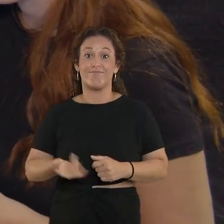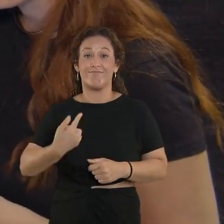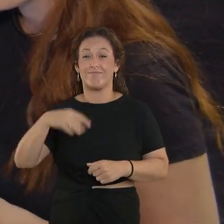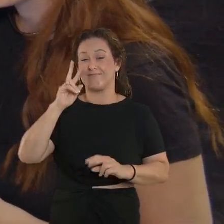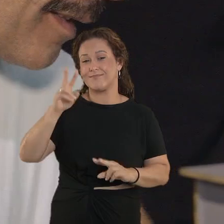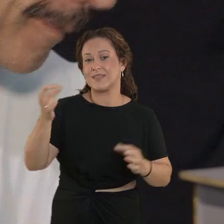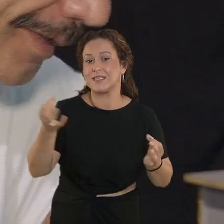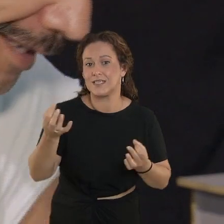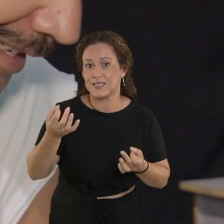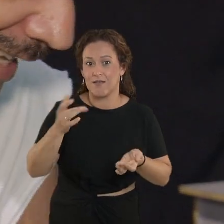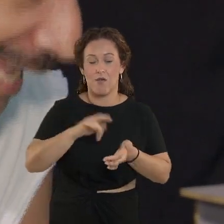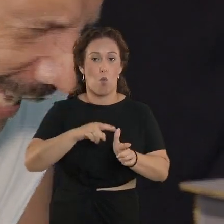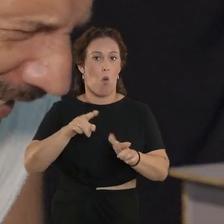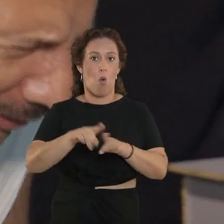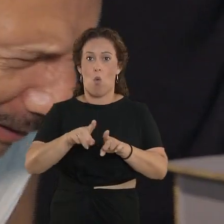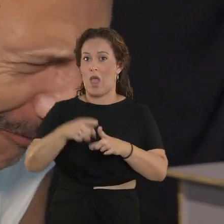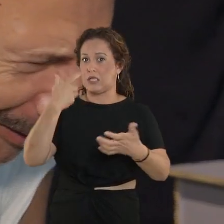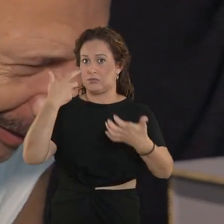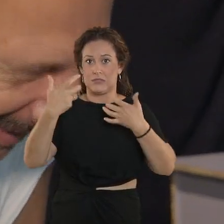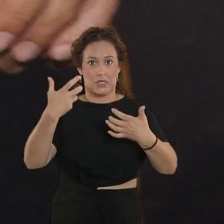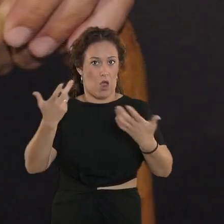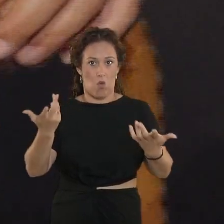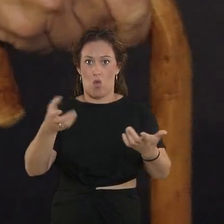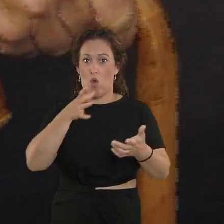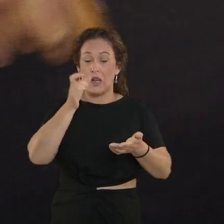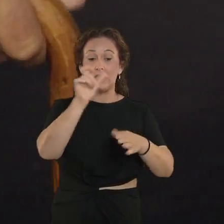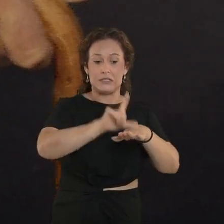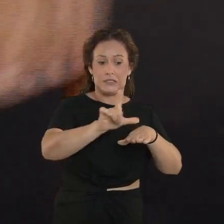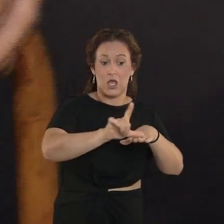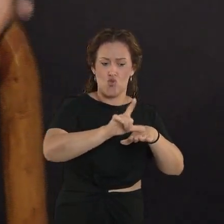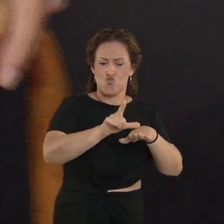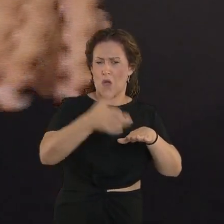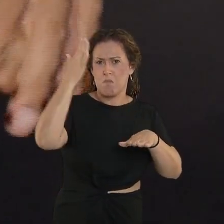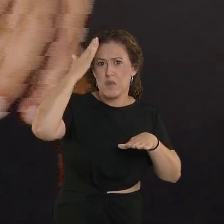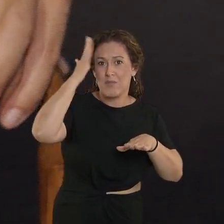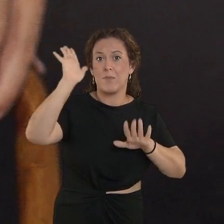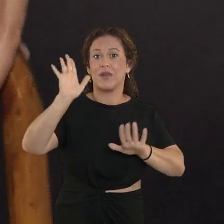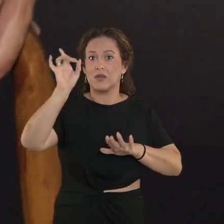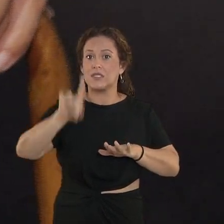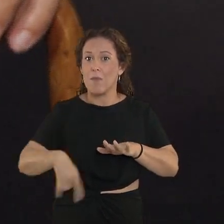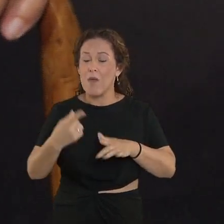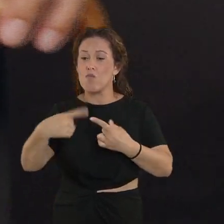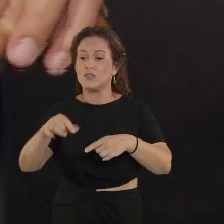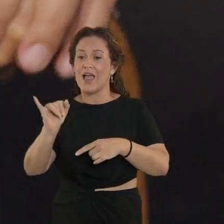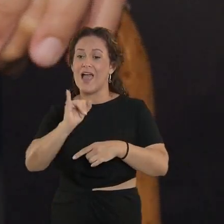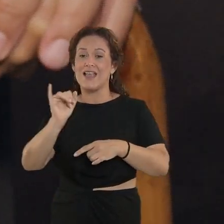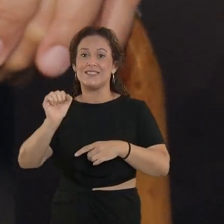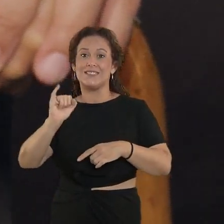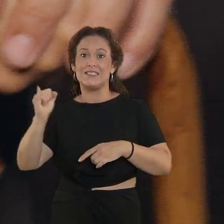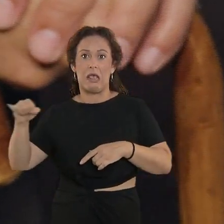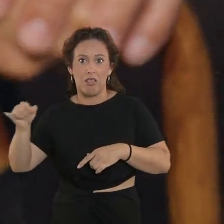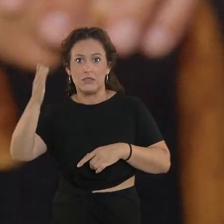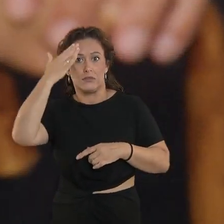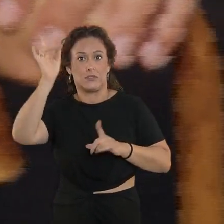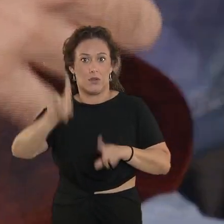Nos vamos a encontrar un espectáculo global donde la literatura tiene un peso fundamental, pero tiene un peso fundamental el jazz y tiene un peso